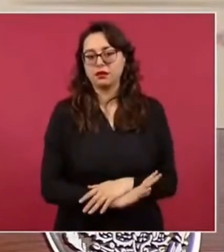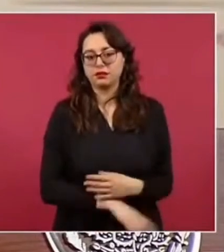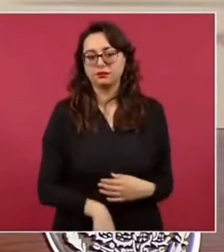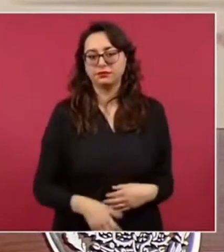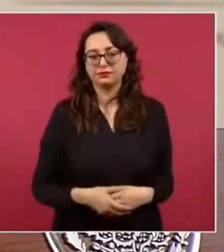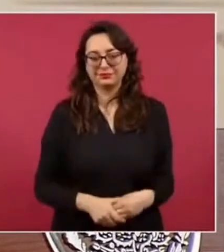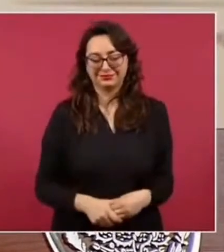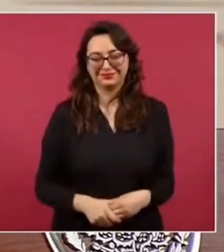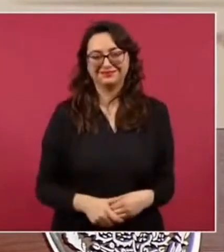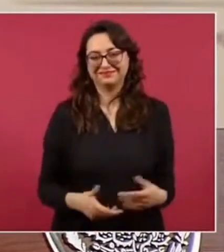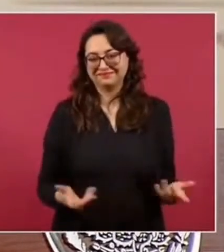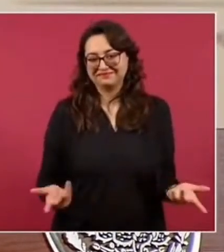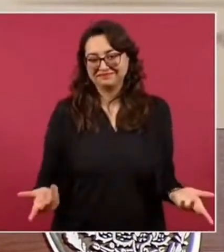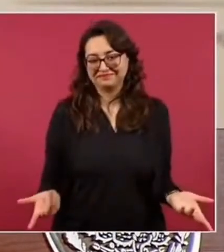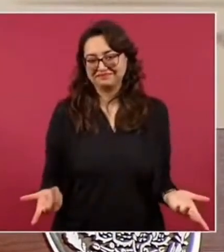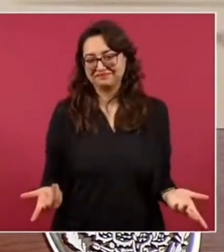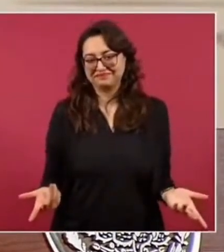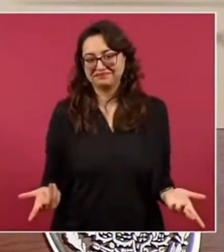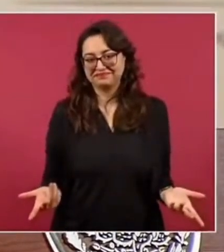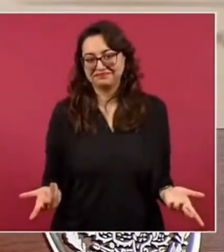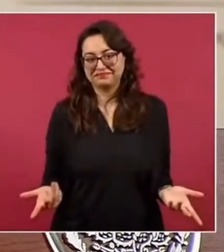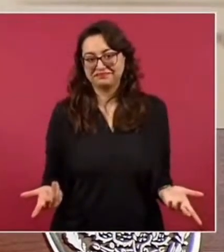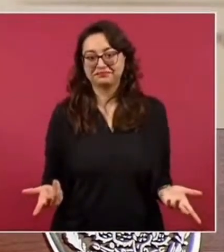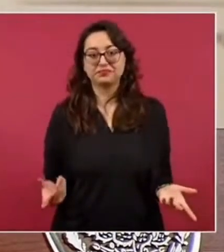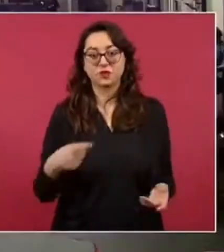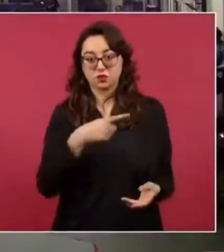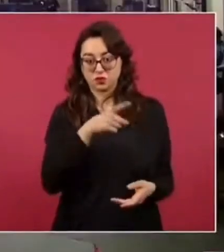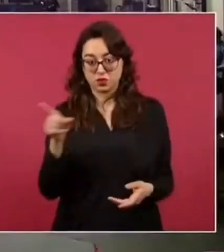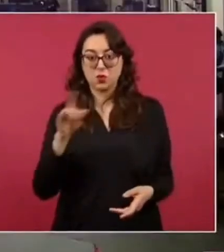Si ustedes ven el Reforma no lo he visto